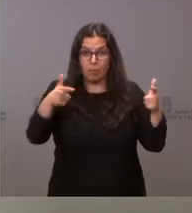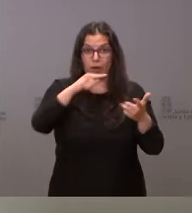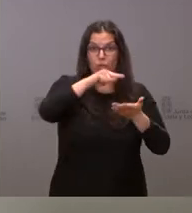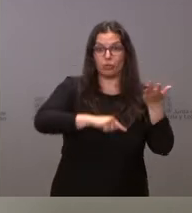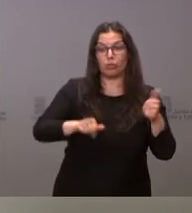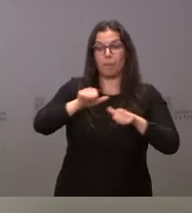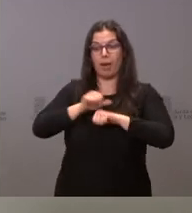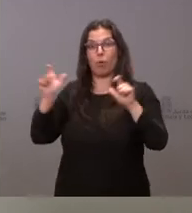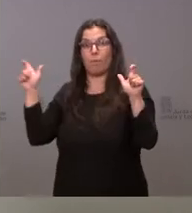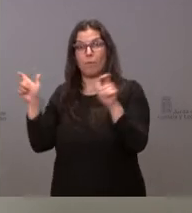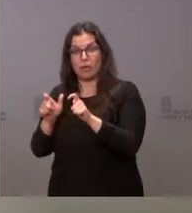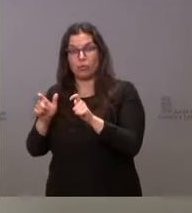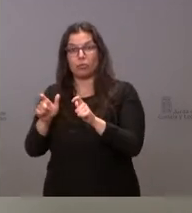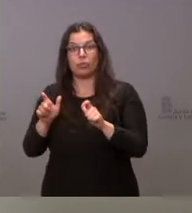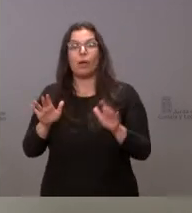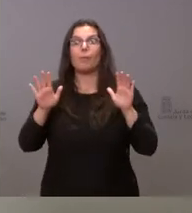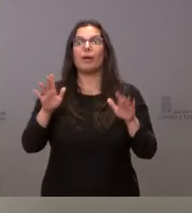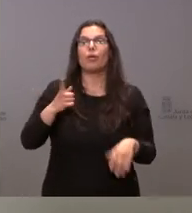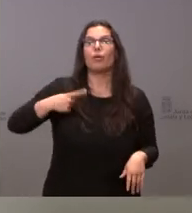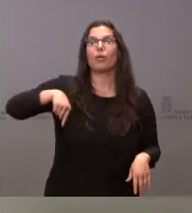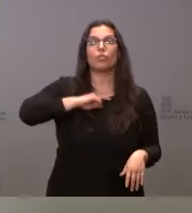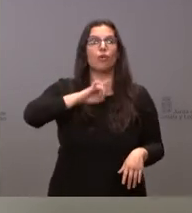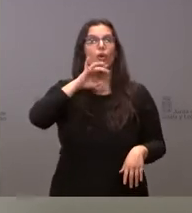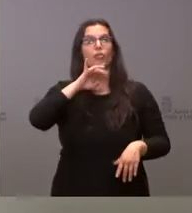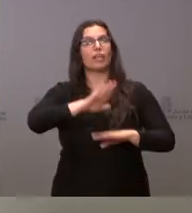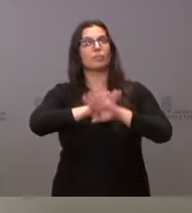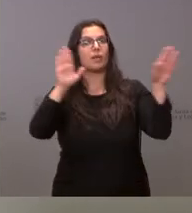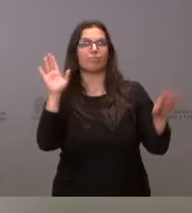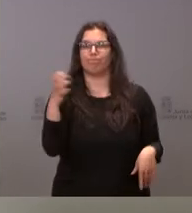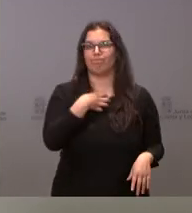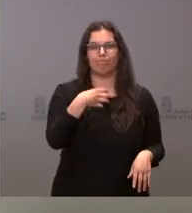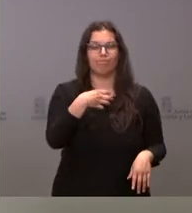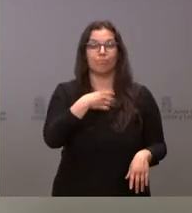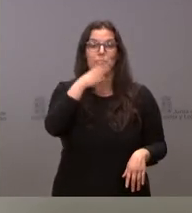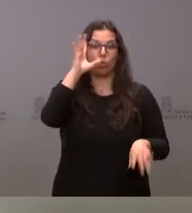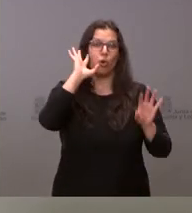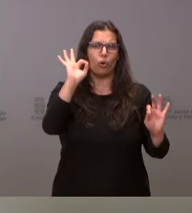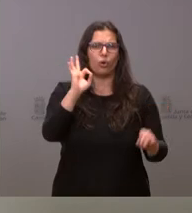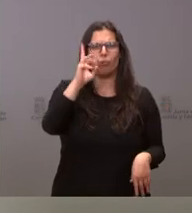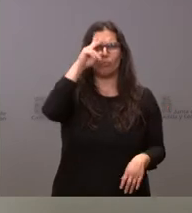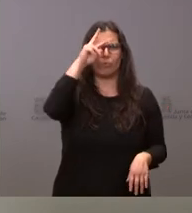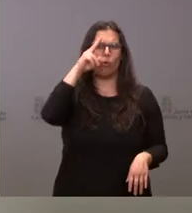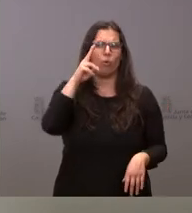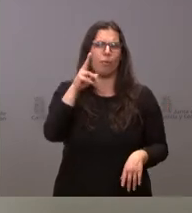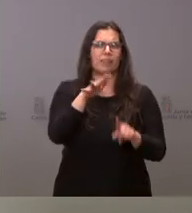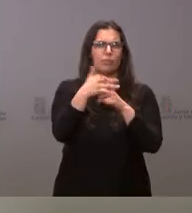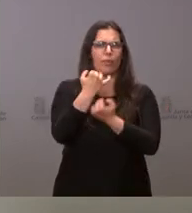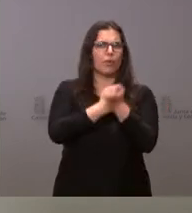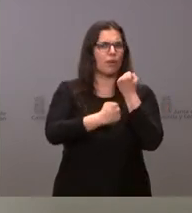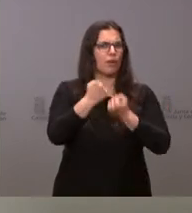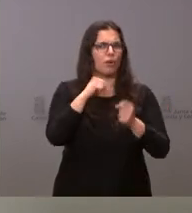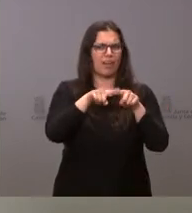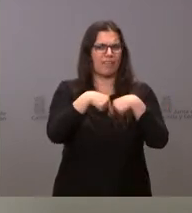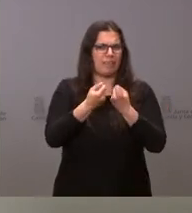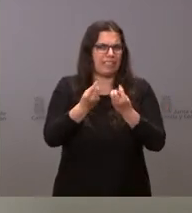baja el paro, pero nosotros no podemos seguir estando contentos porque, lógicamente, hay preocupación sobre la situación económica de muchas